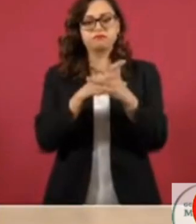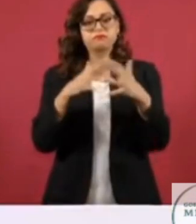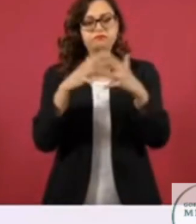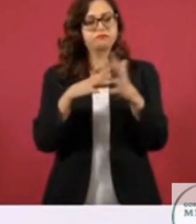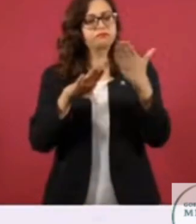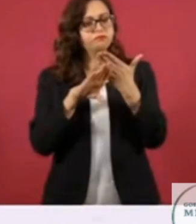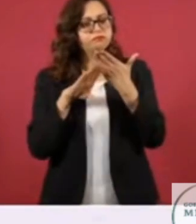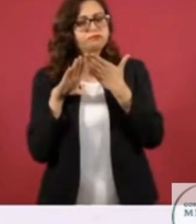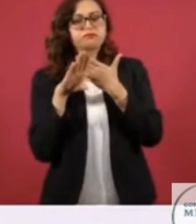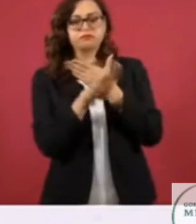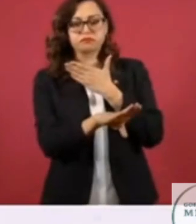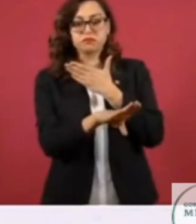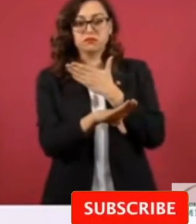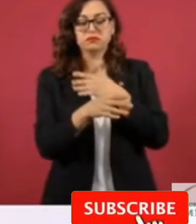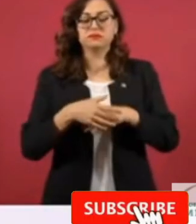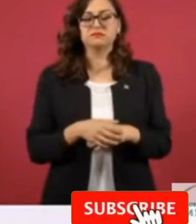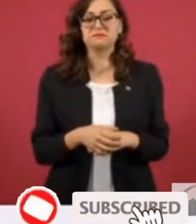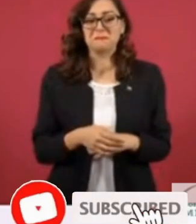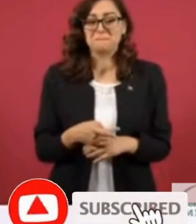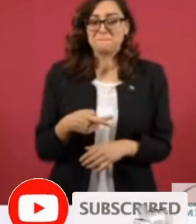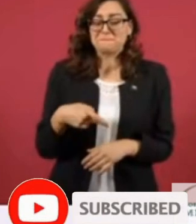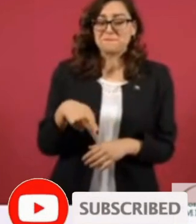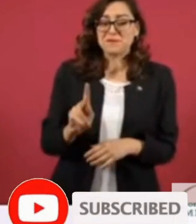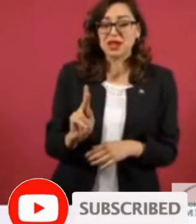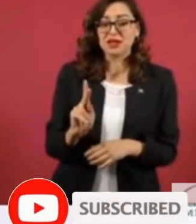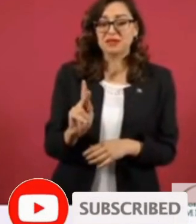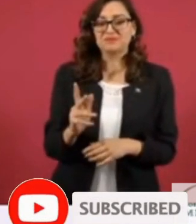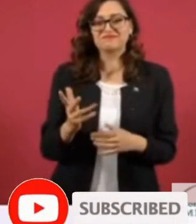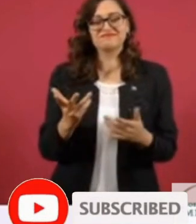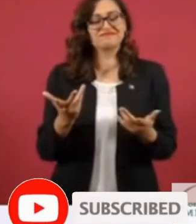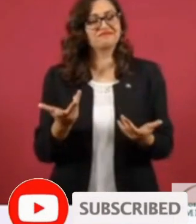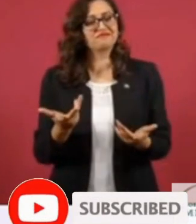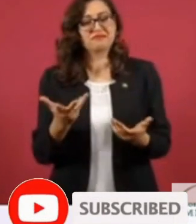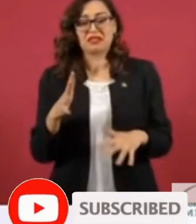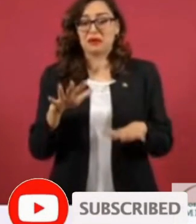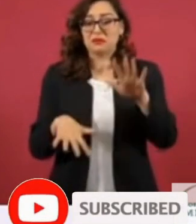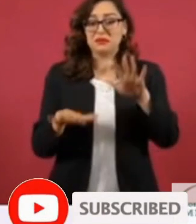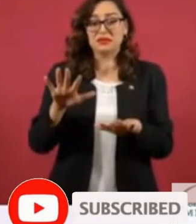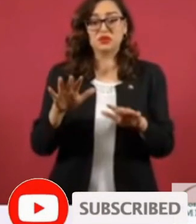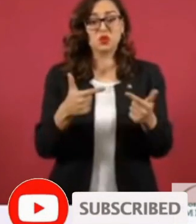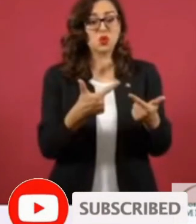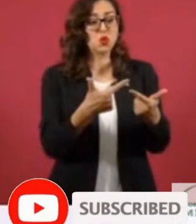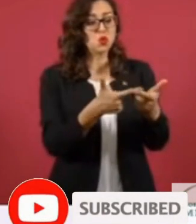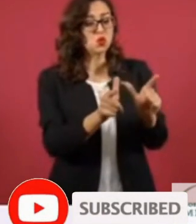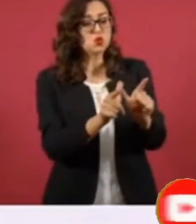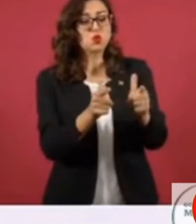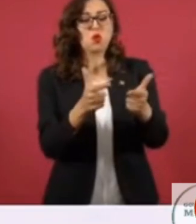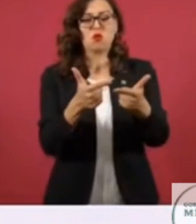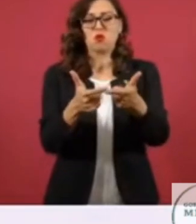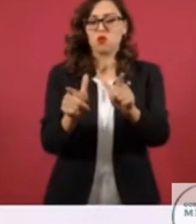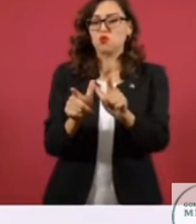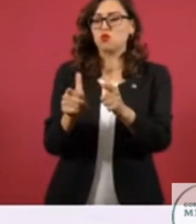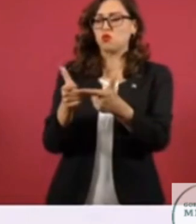Sin embargo, grupos de interés situados en